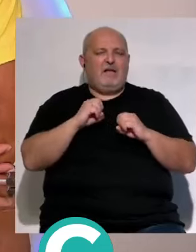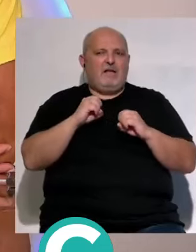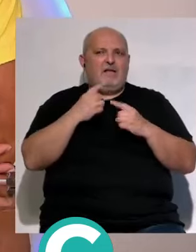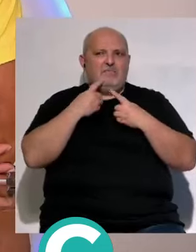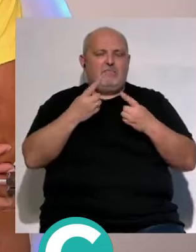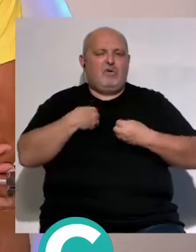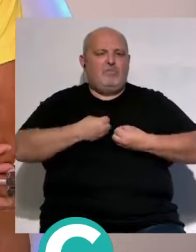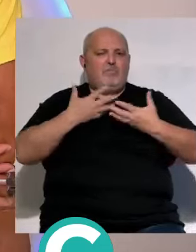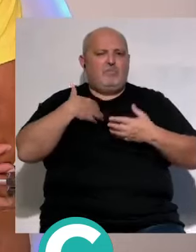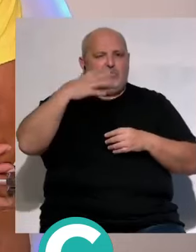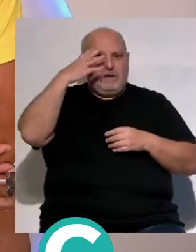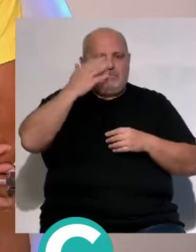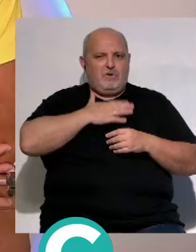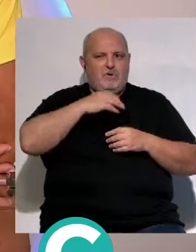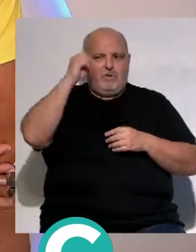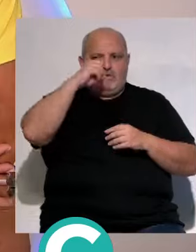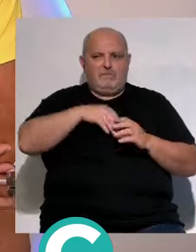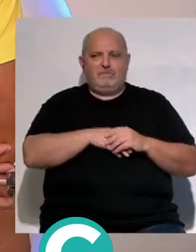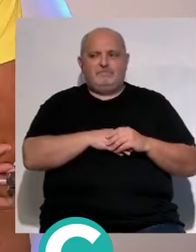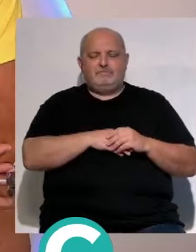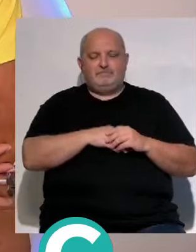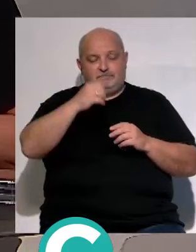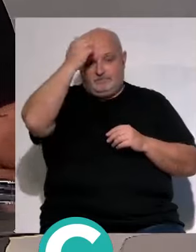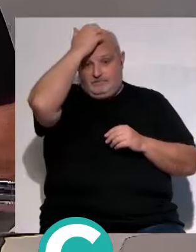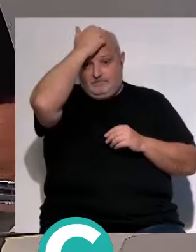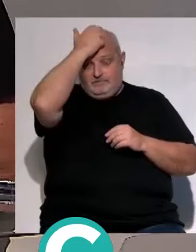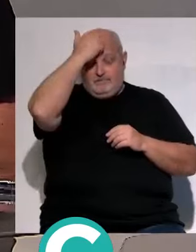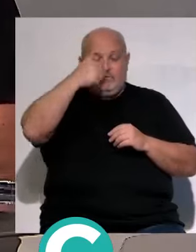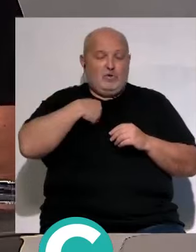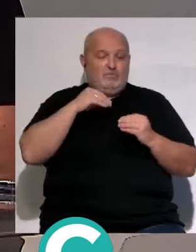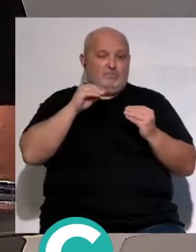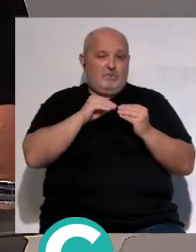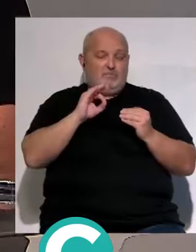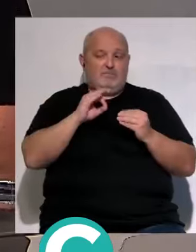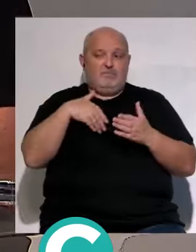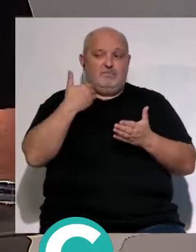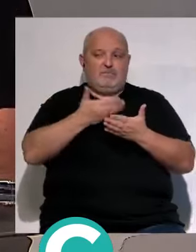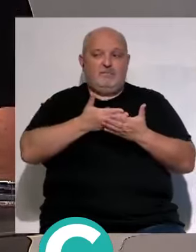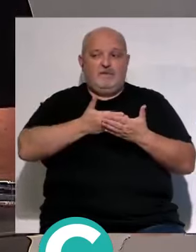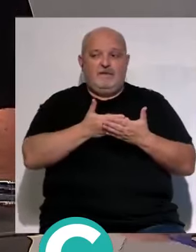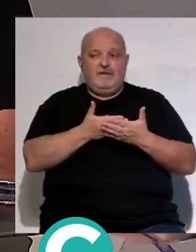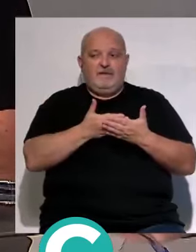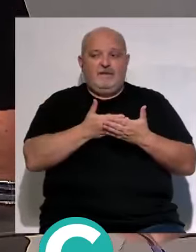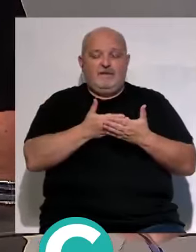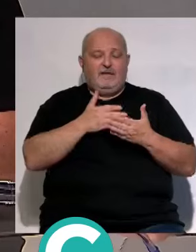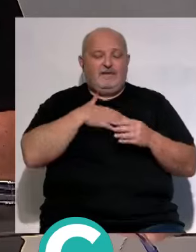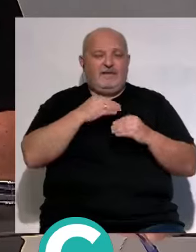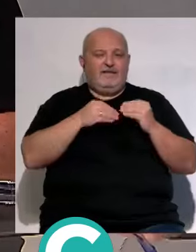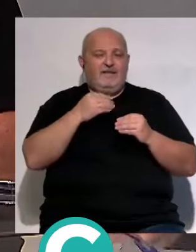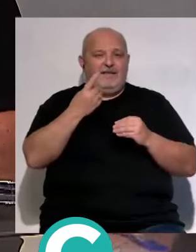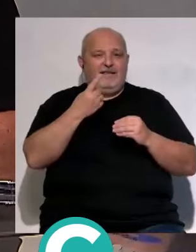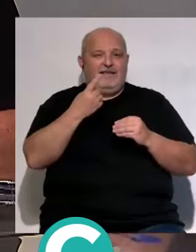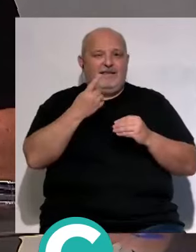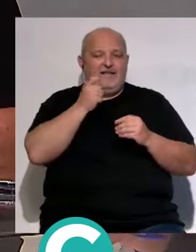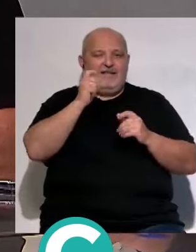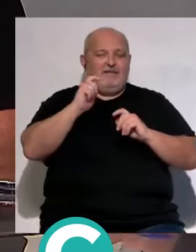en decir lo que he creído oportuno yo digo lo mismo yo he dicho hasta que el majiquito es del euro